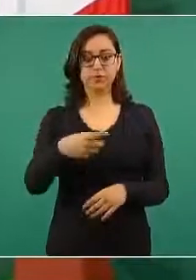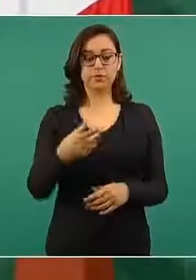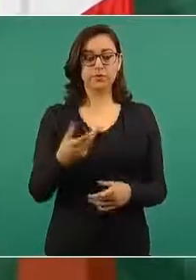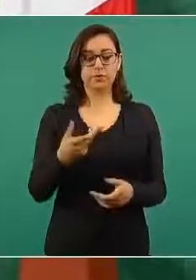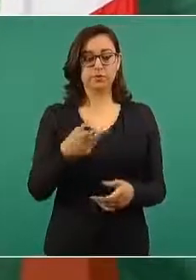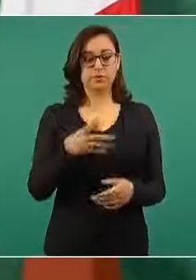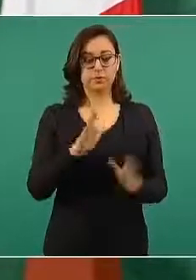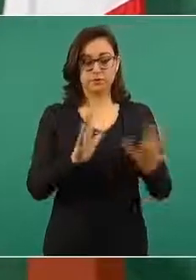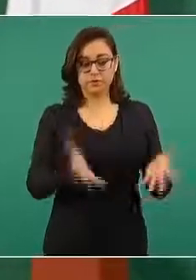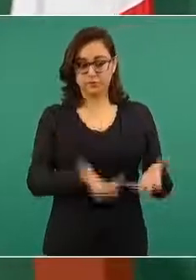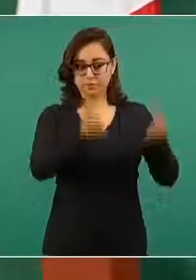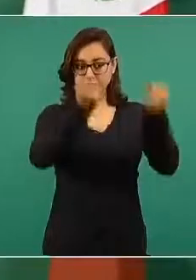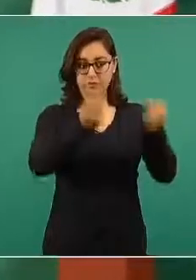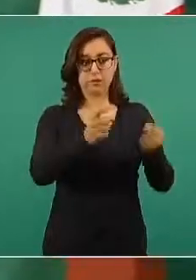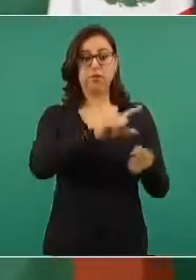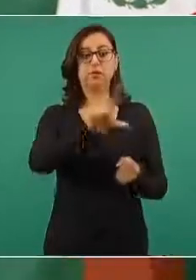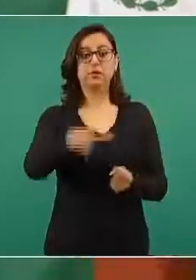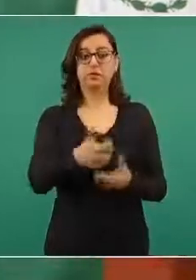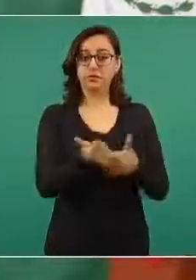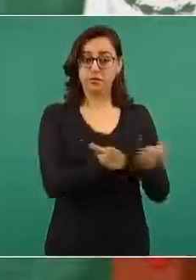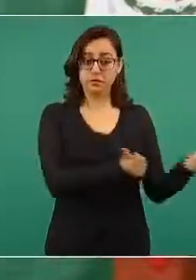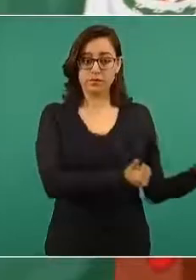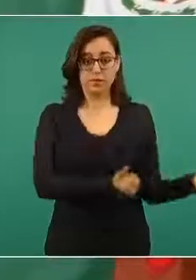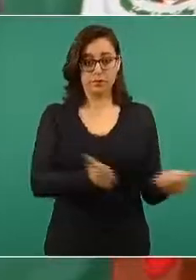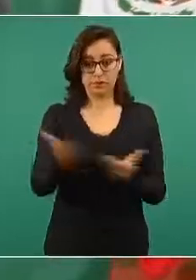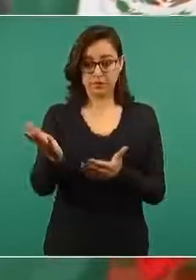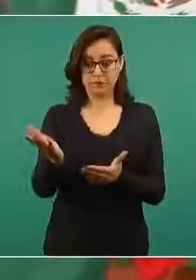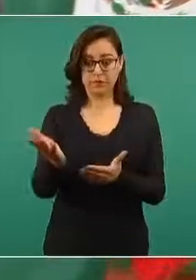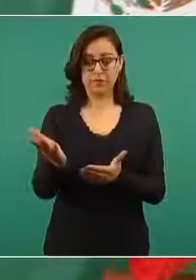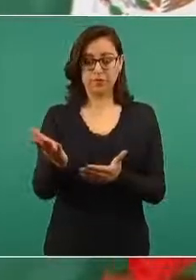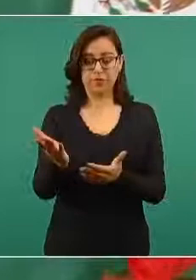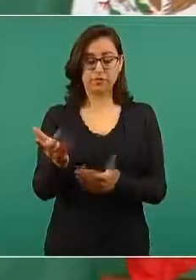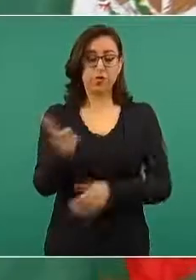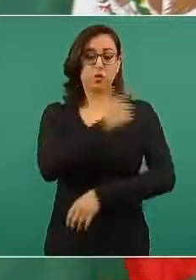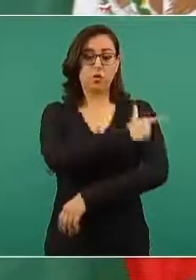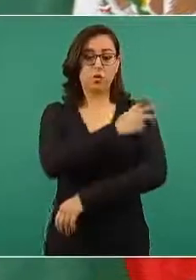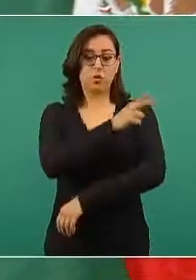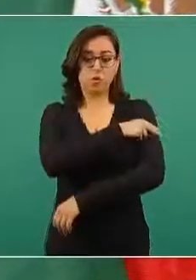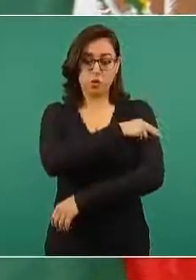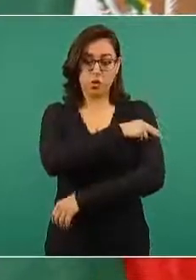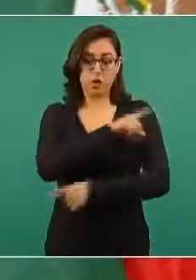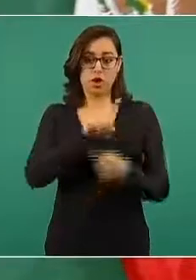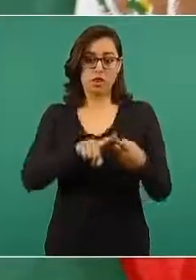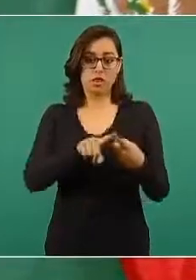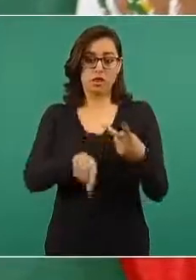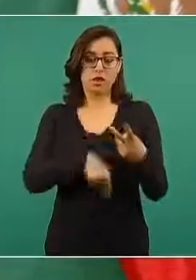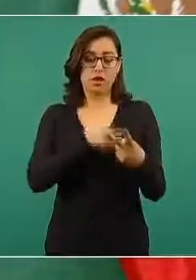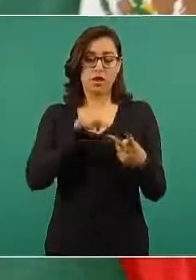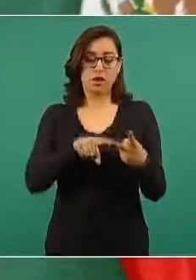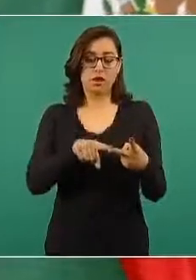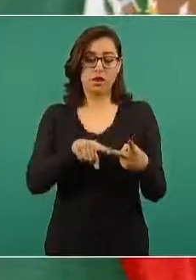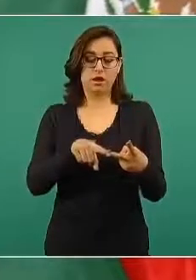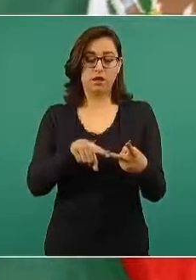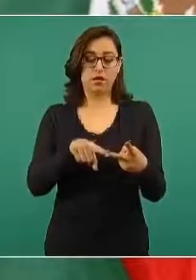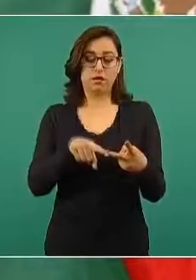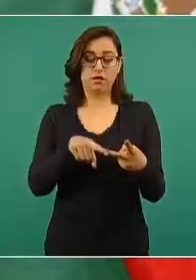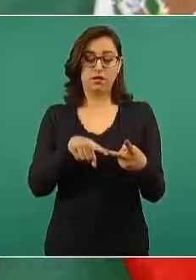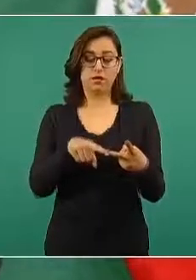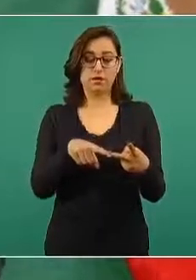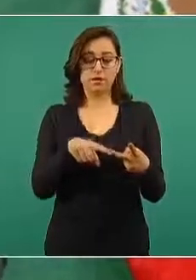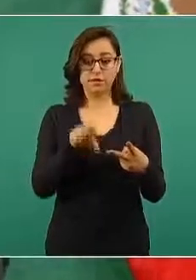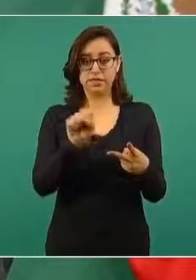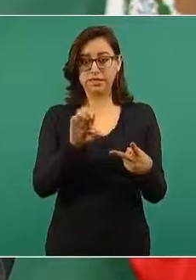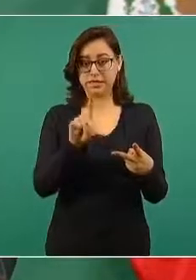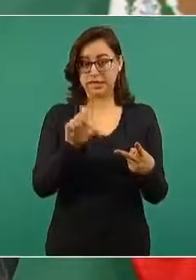además de la Guardia Nacional de Elementos de la